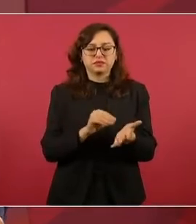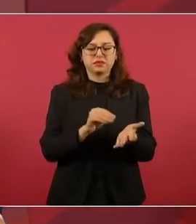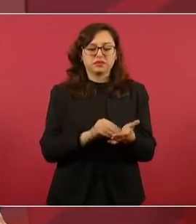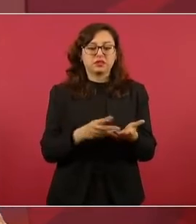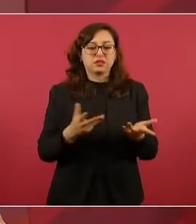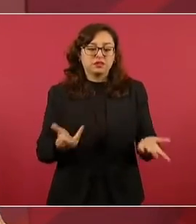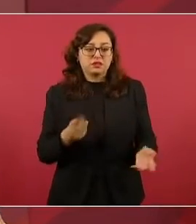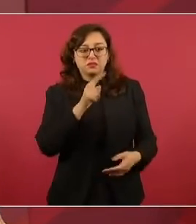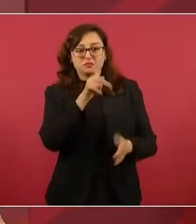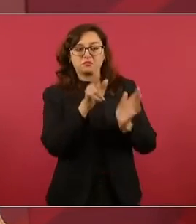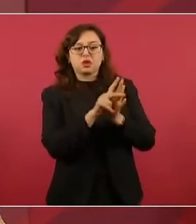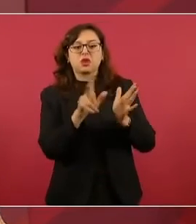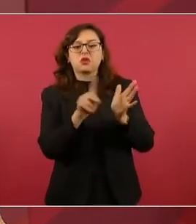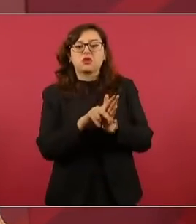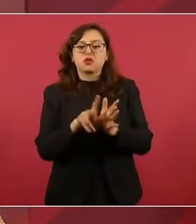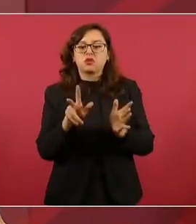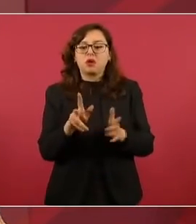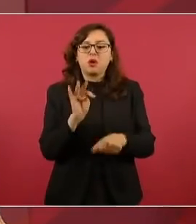elecciones.